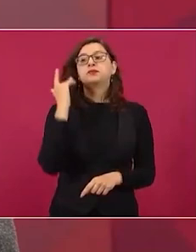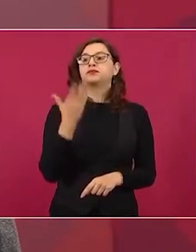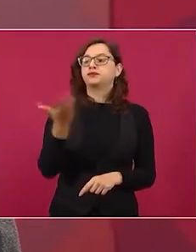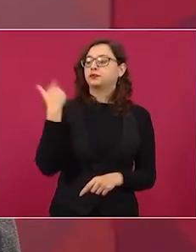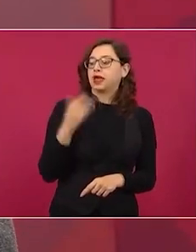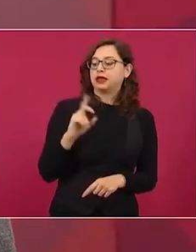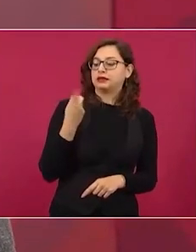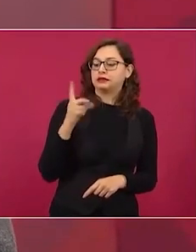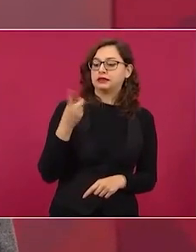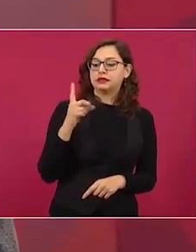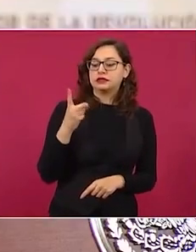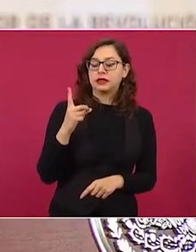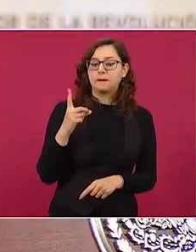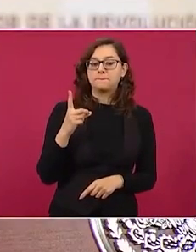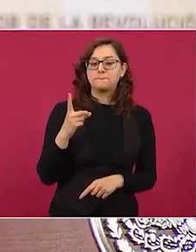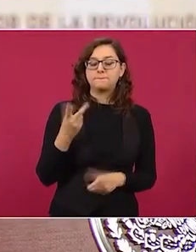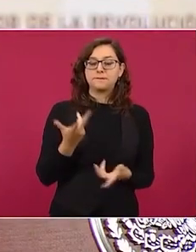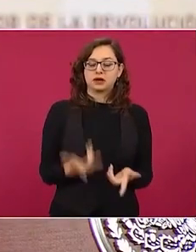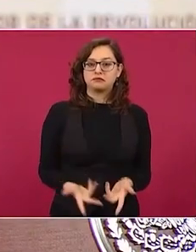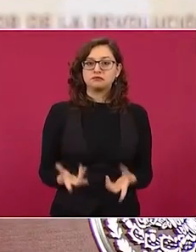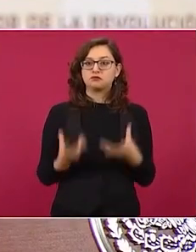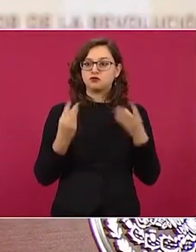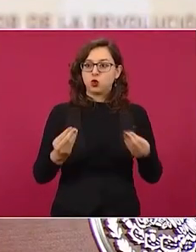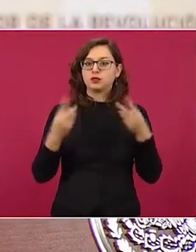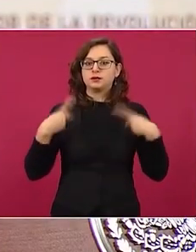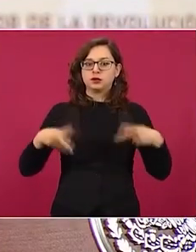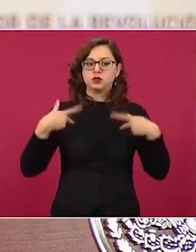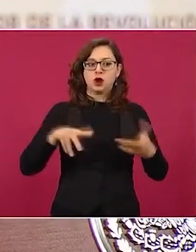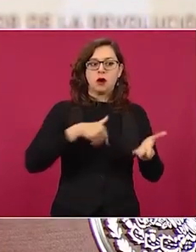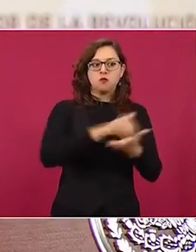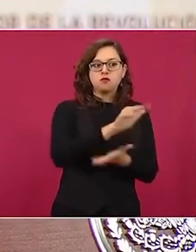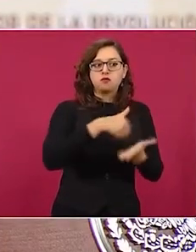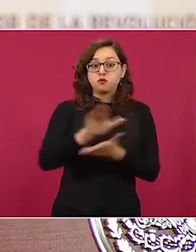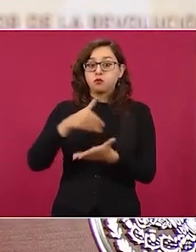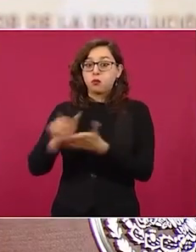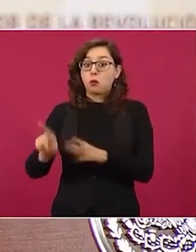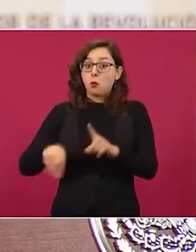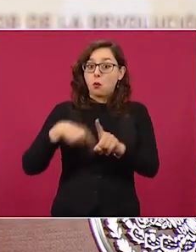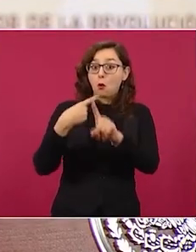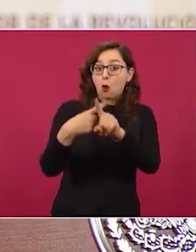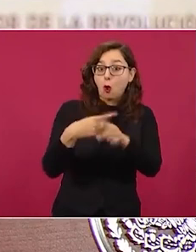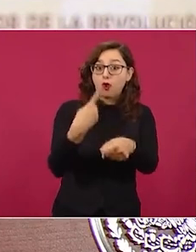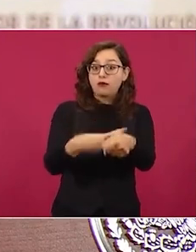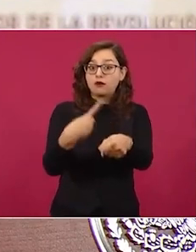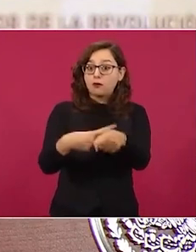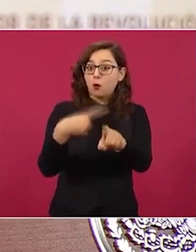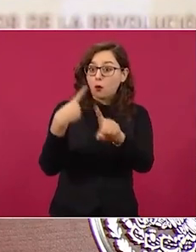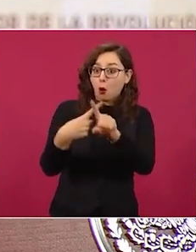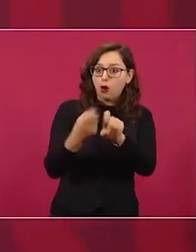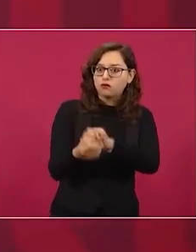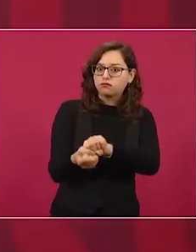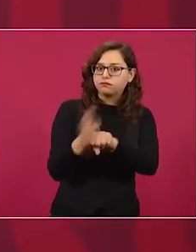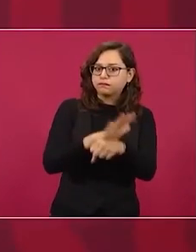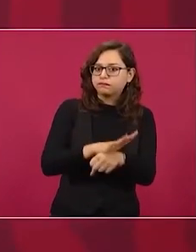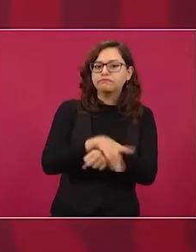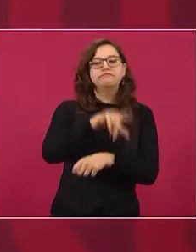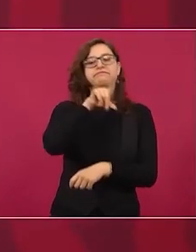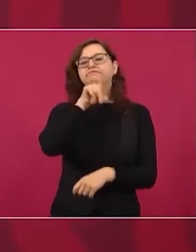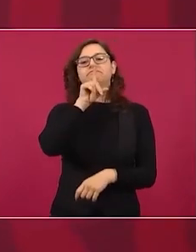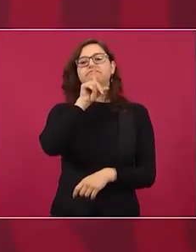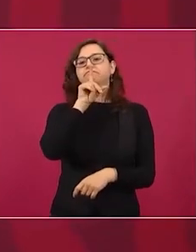el COVID es lo que siempre